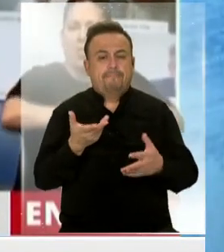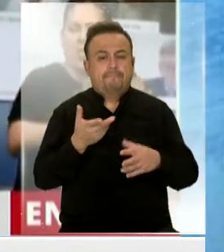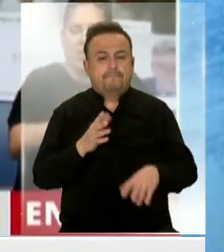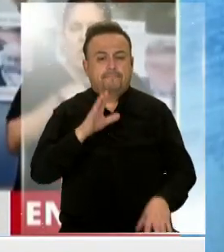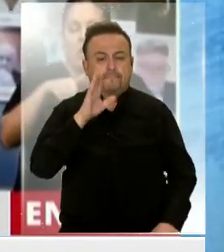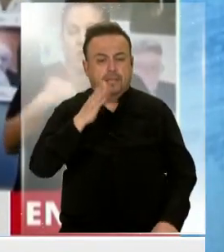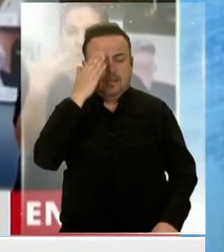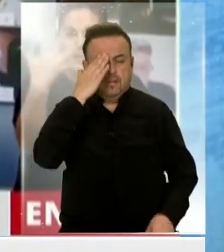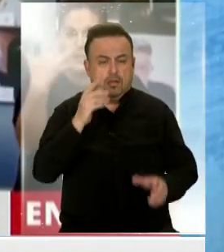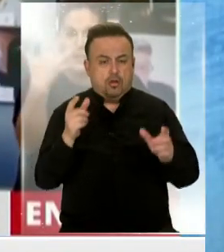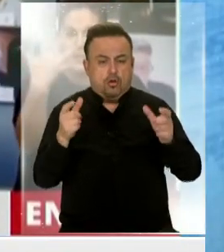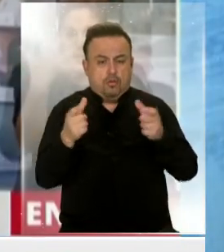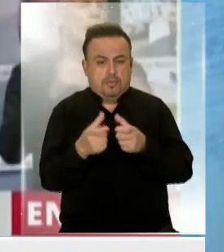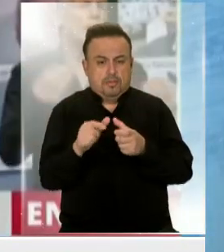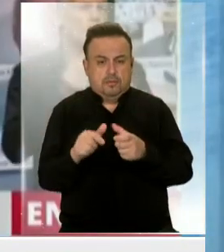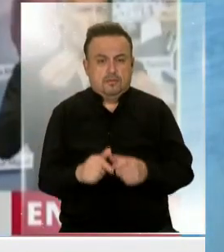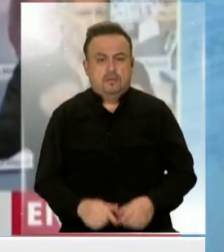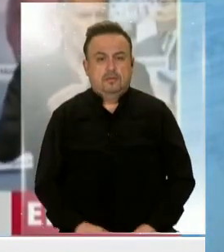cinco días la comisión.